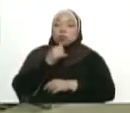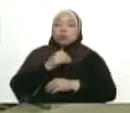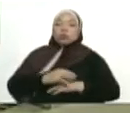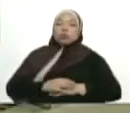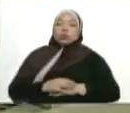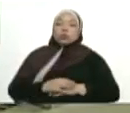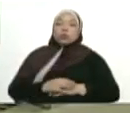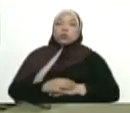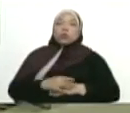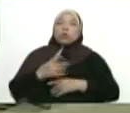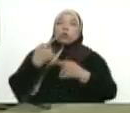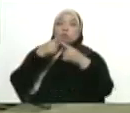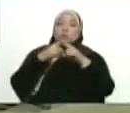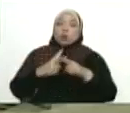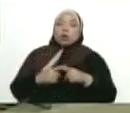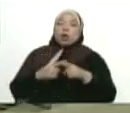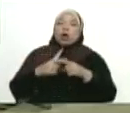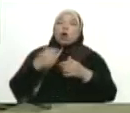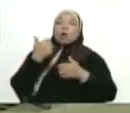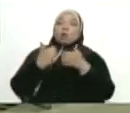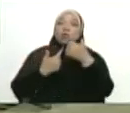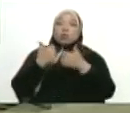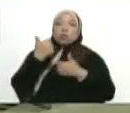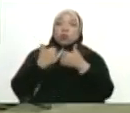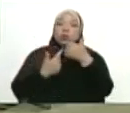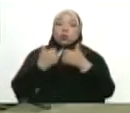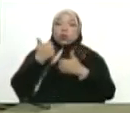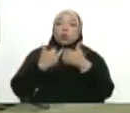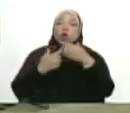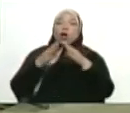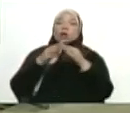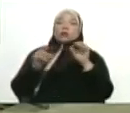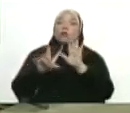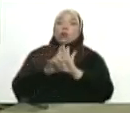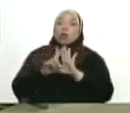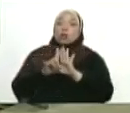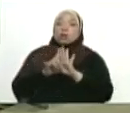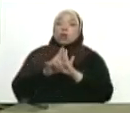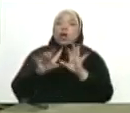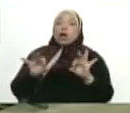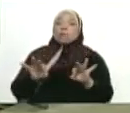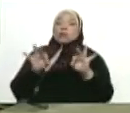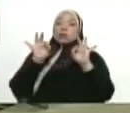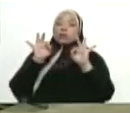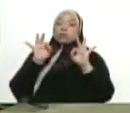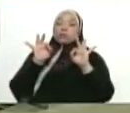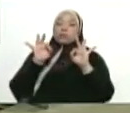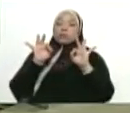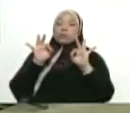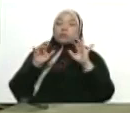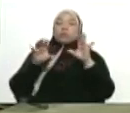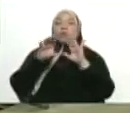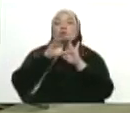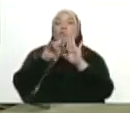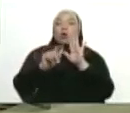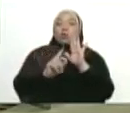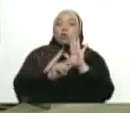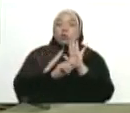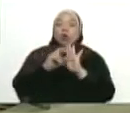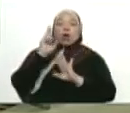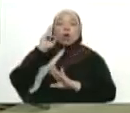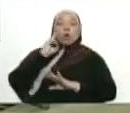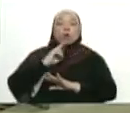los requisitos para postularse están en las leyes, específicamente en la Constitución de la República